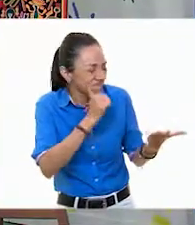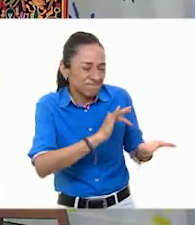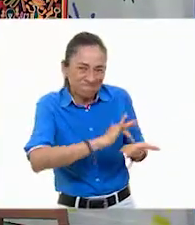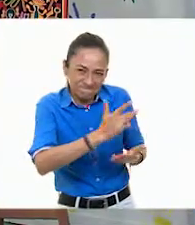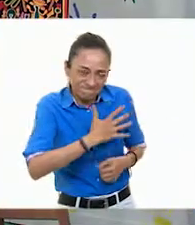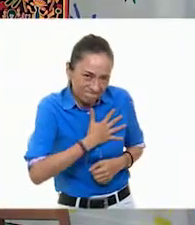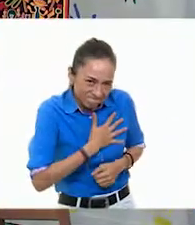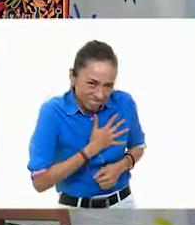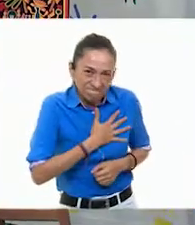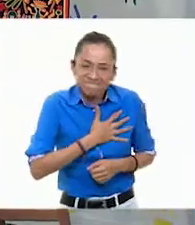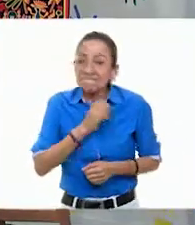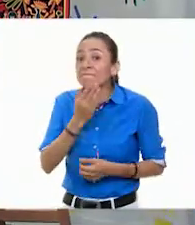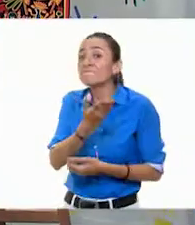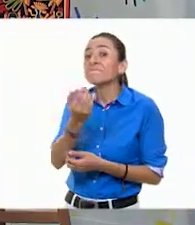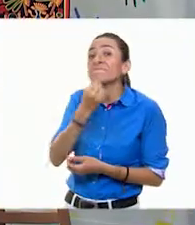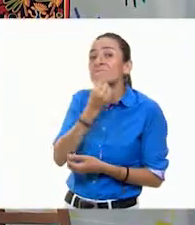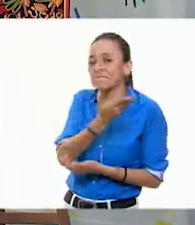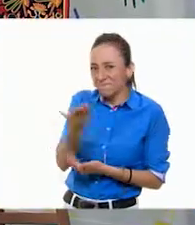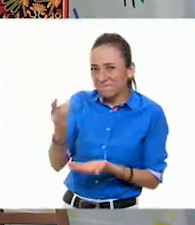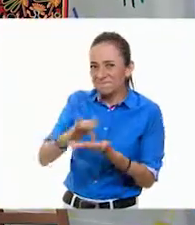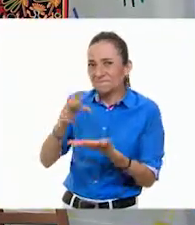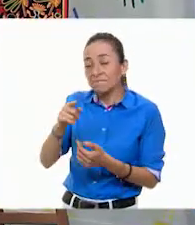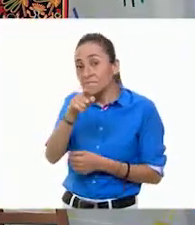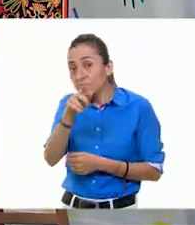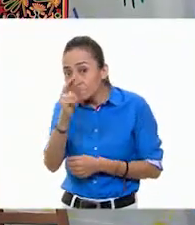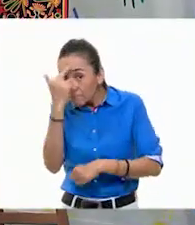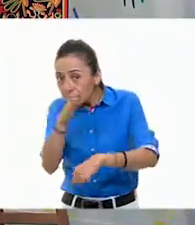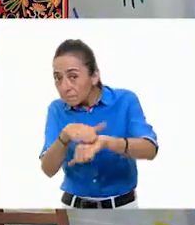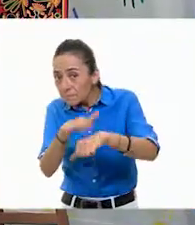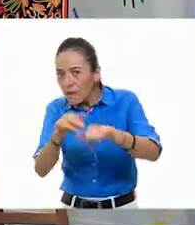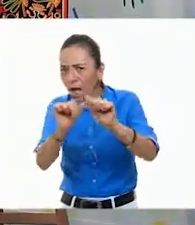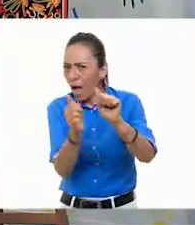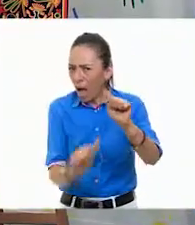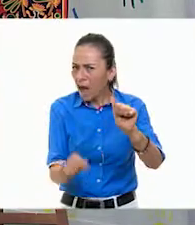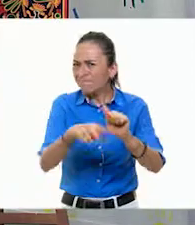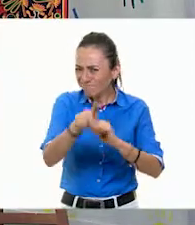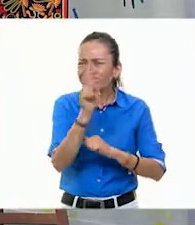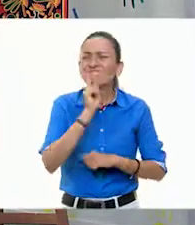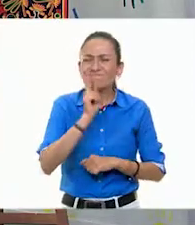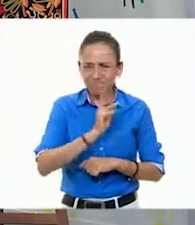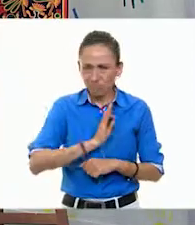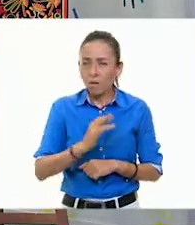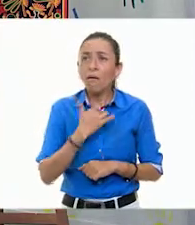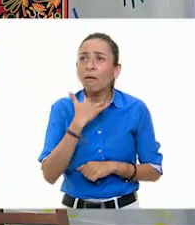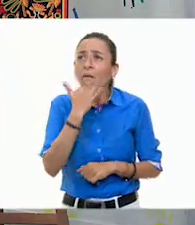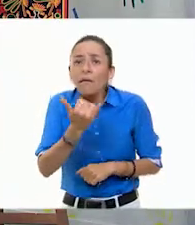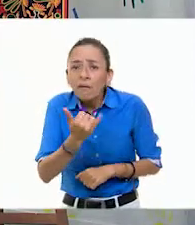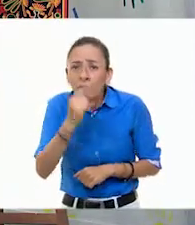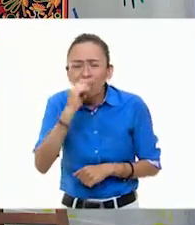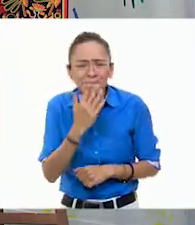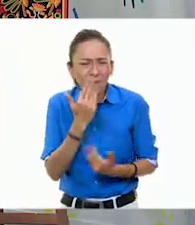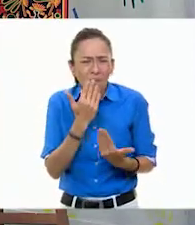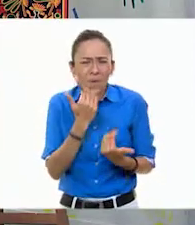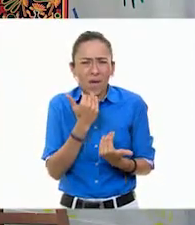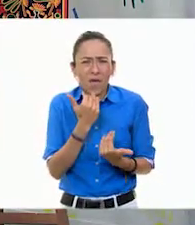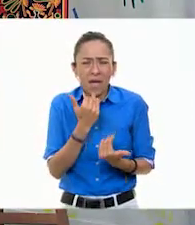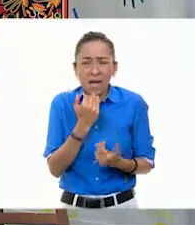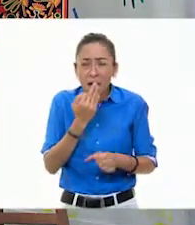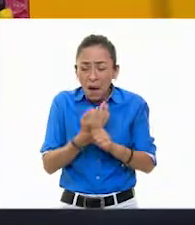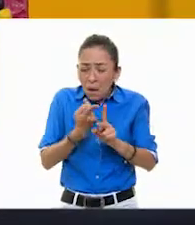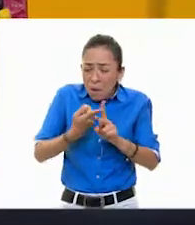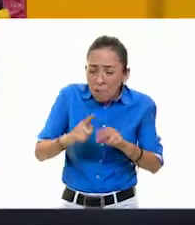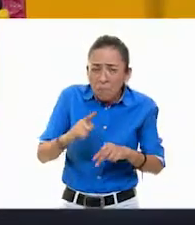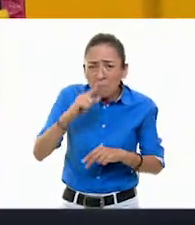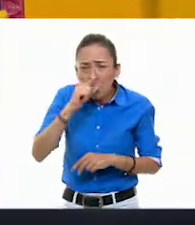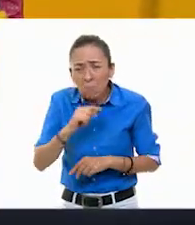Y recuerden que el arte ustedes pueden experimentar, no hay error. Si esto no les sale a la primera, experimenten, pueden hacer uno y